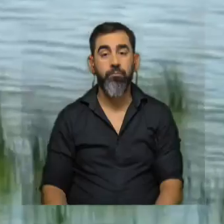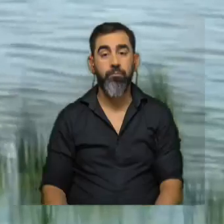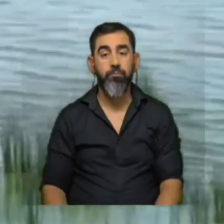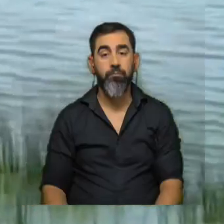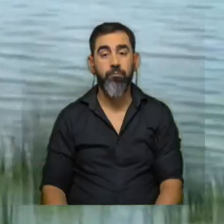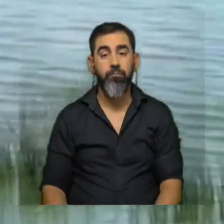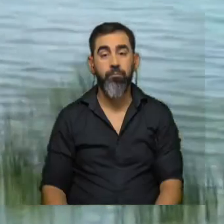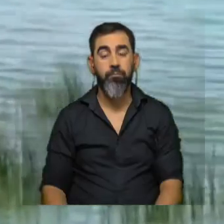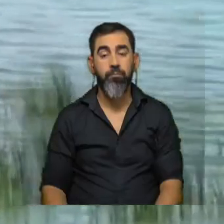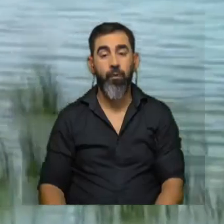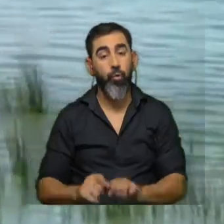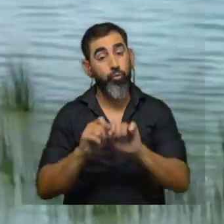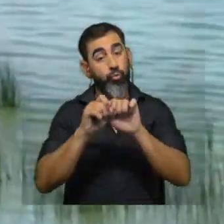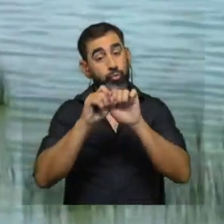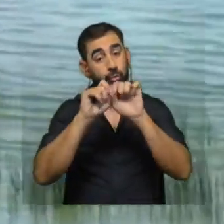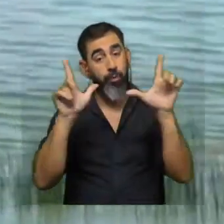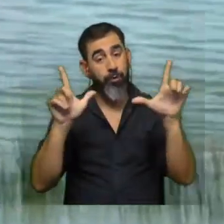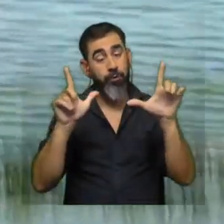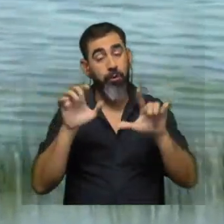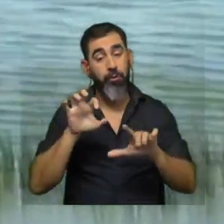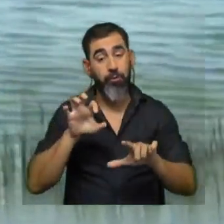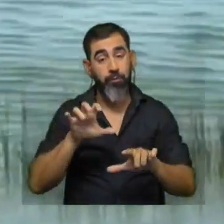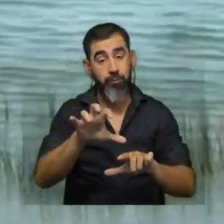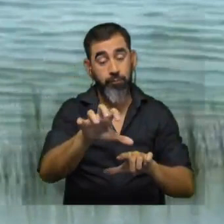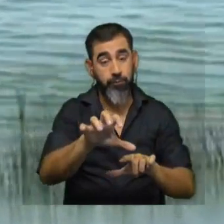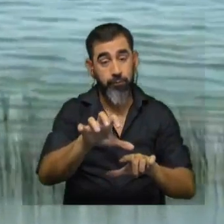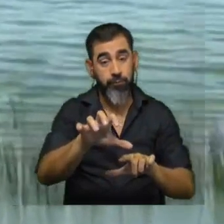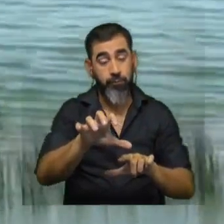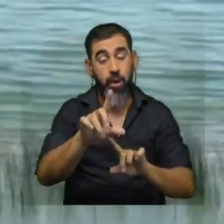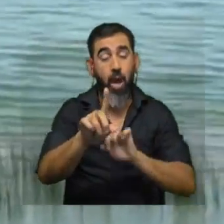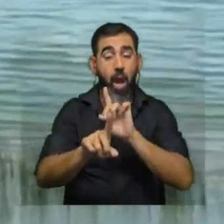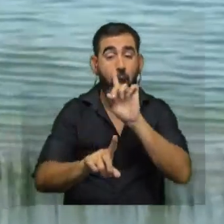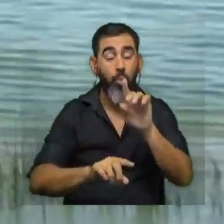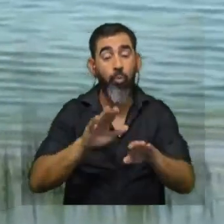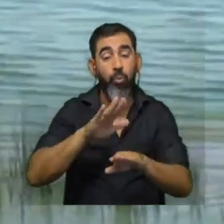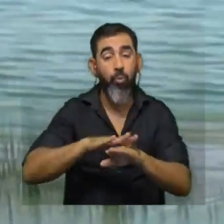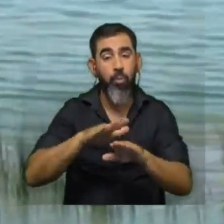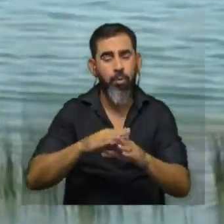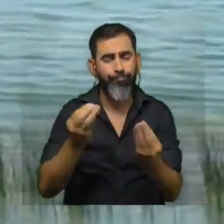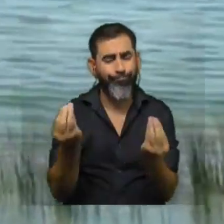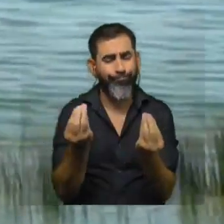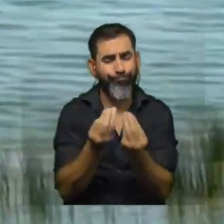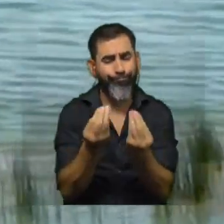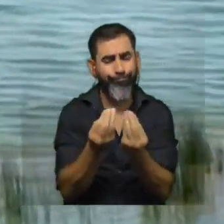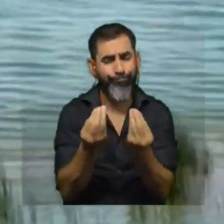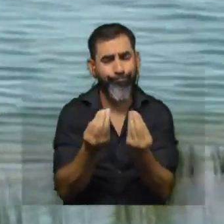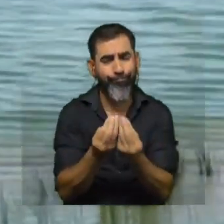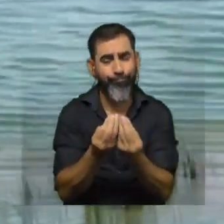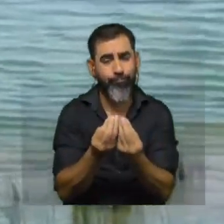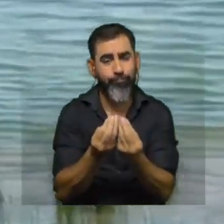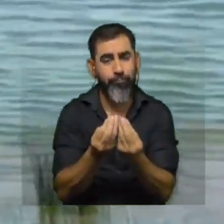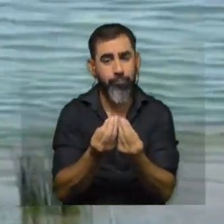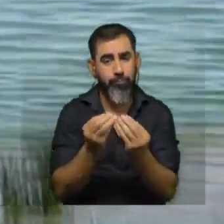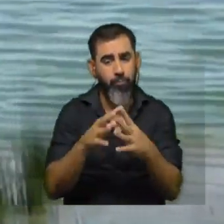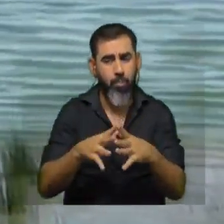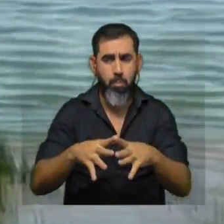Para nuestra sorpresa, esas floraciones en algunos momentos son inmensas, llegan a concentraciones